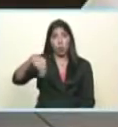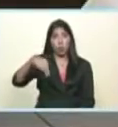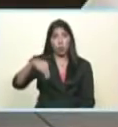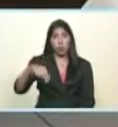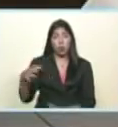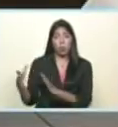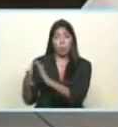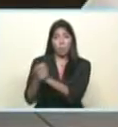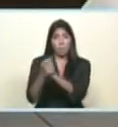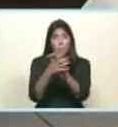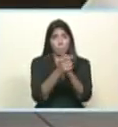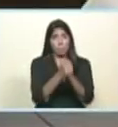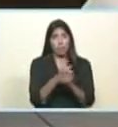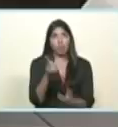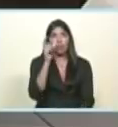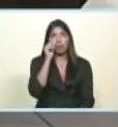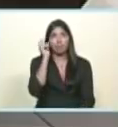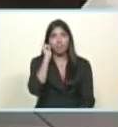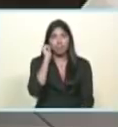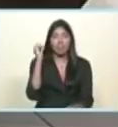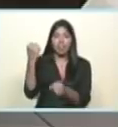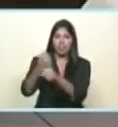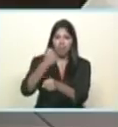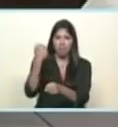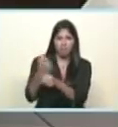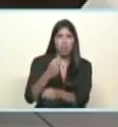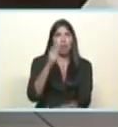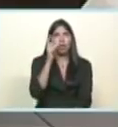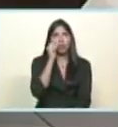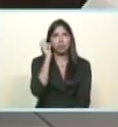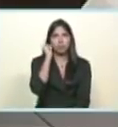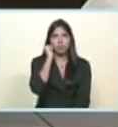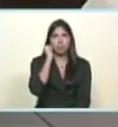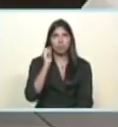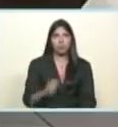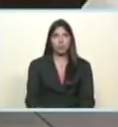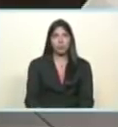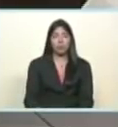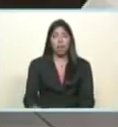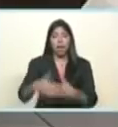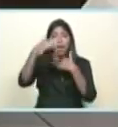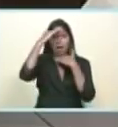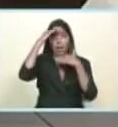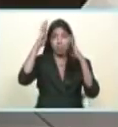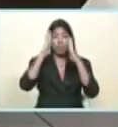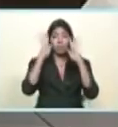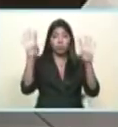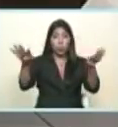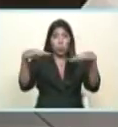Compañeros y compañeras, trabajadores y trabajadoras, atención,